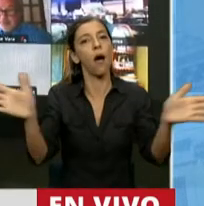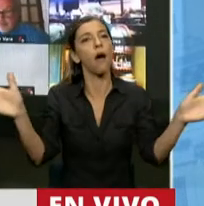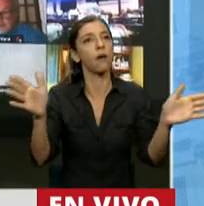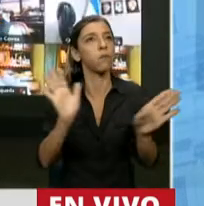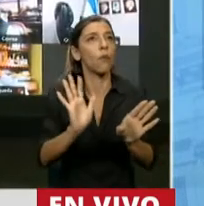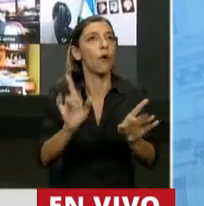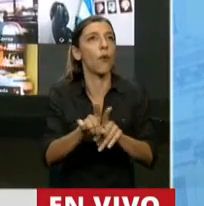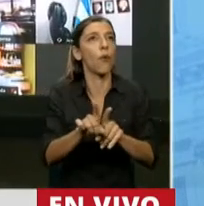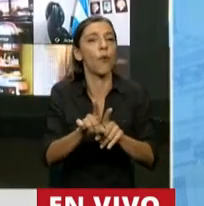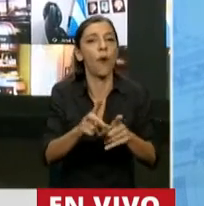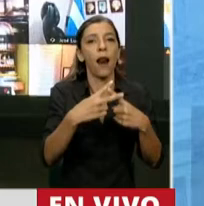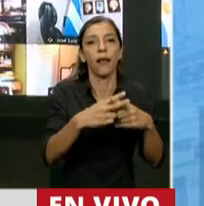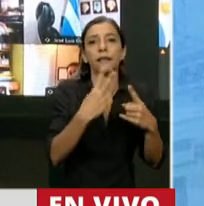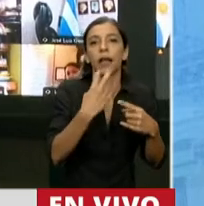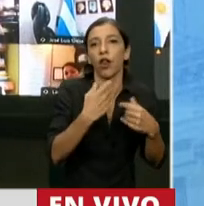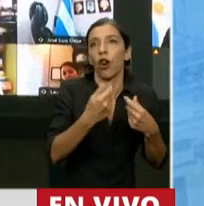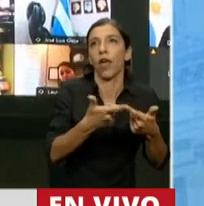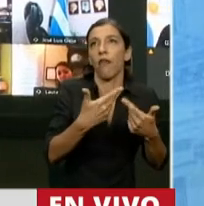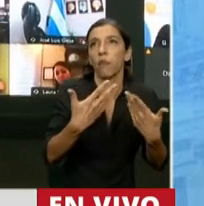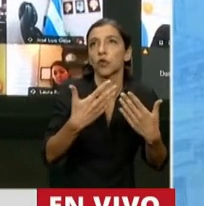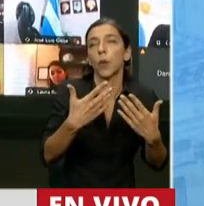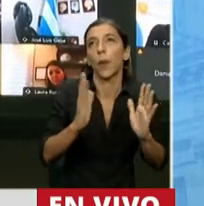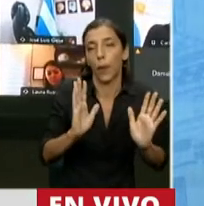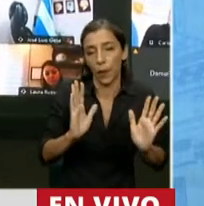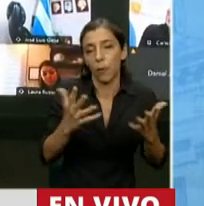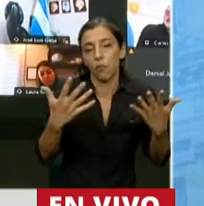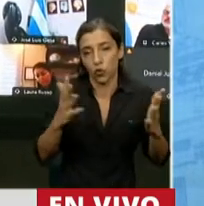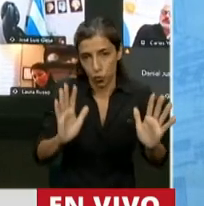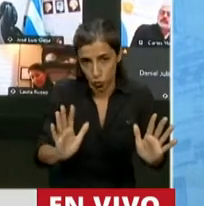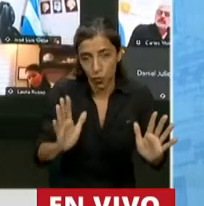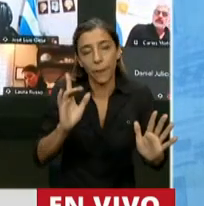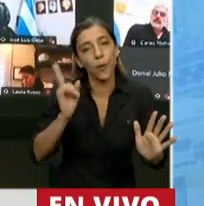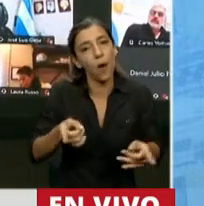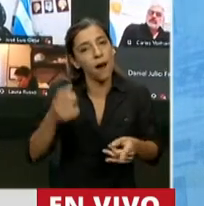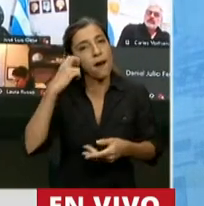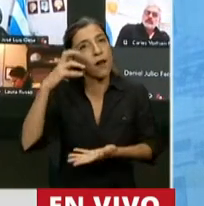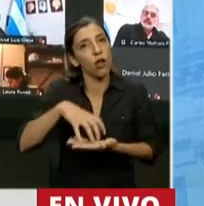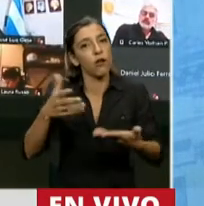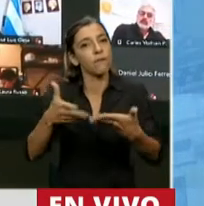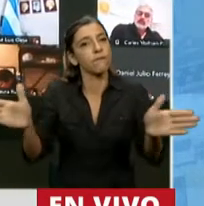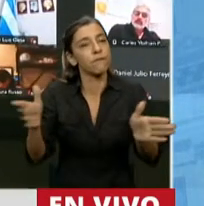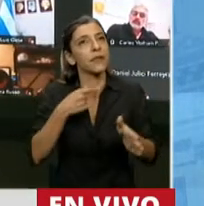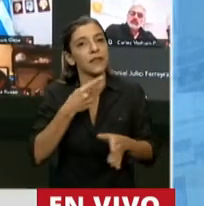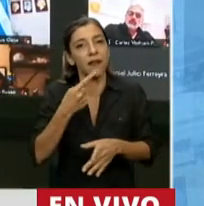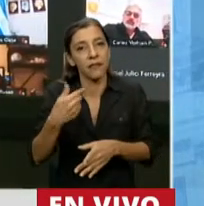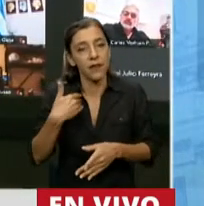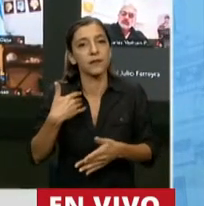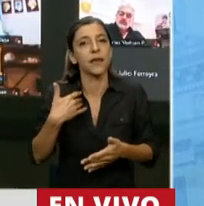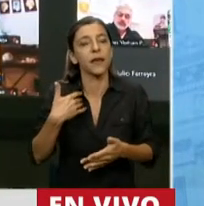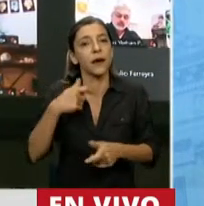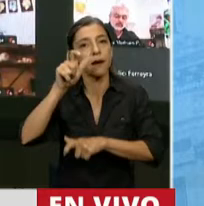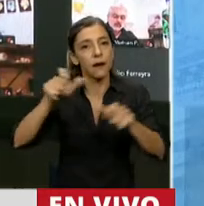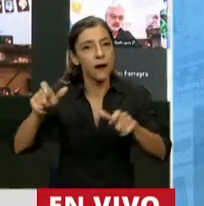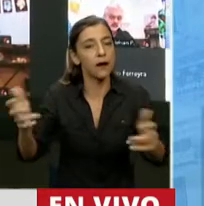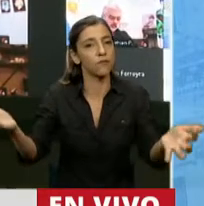La tecnología es un pilar importante del Parlamento Abierto, pero Parlamento Abierto también es participación ciudadana